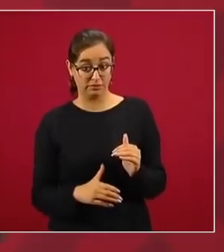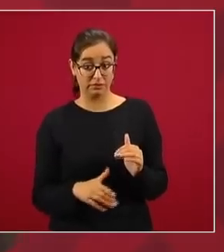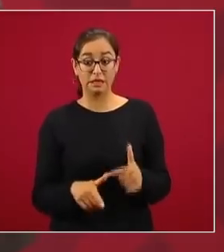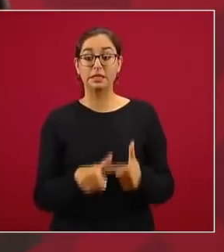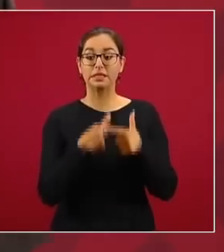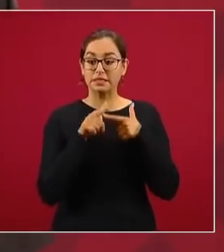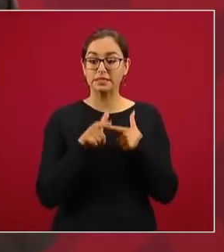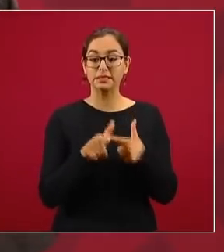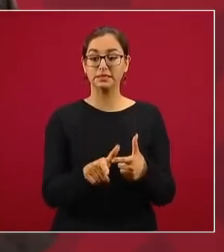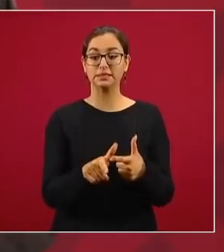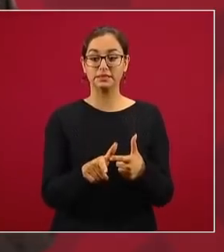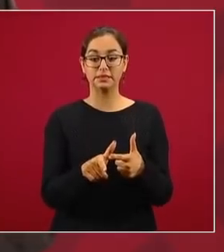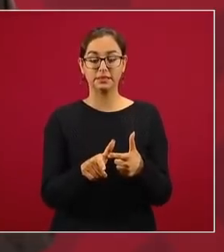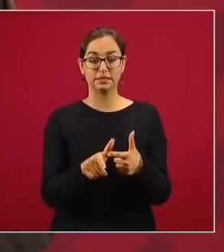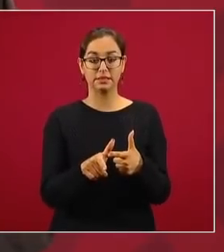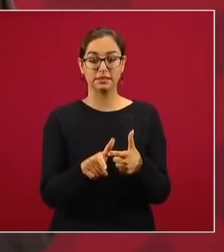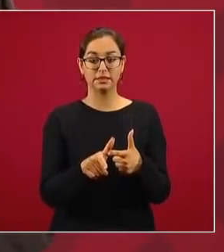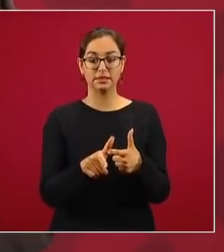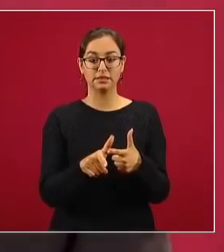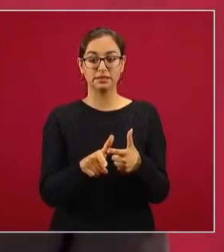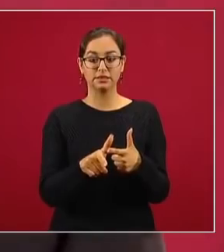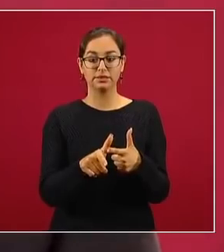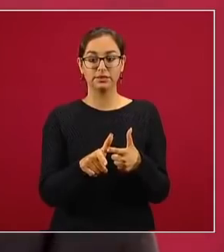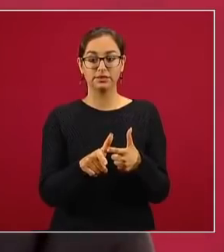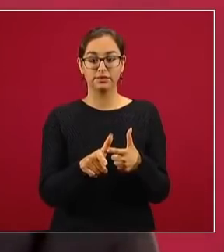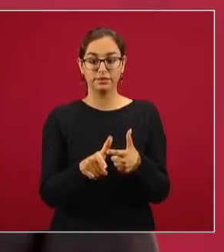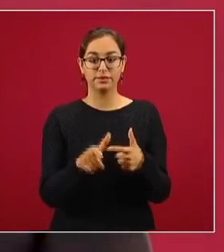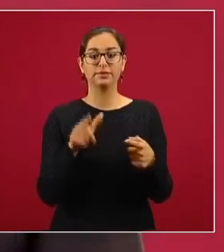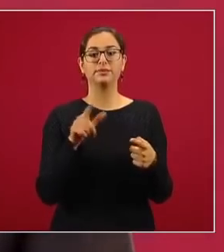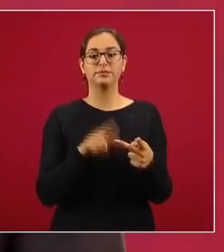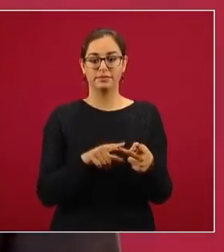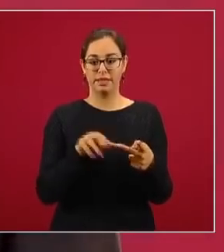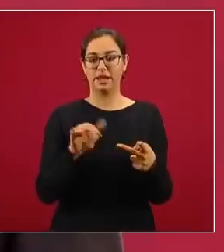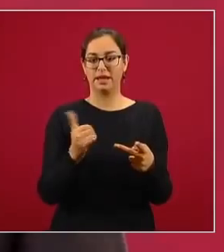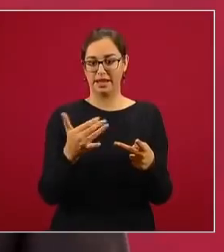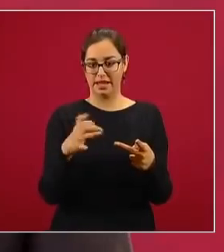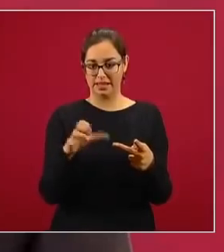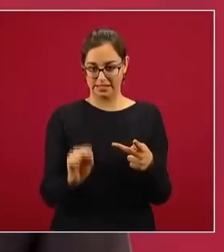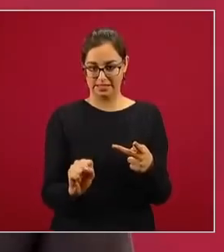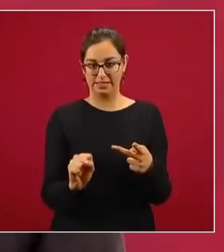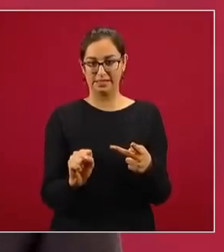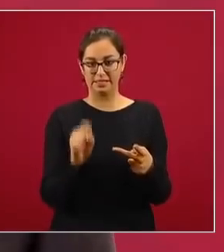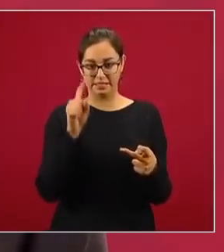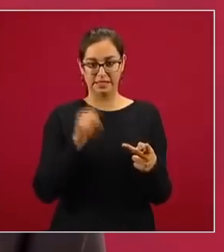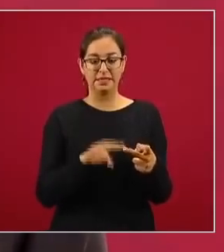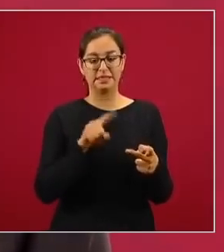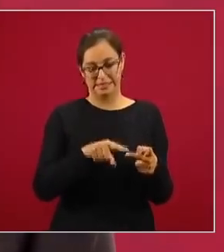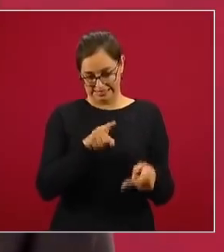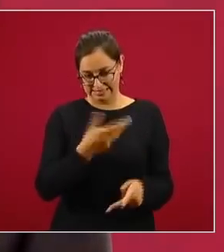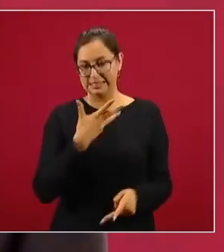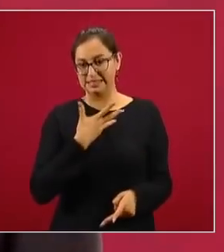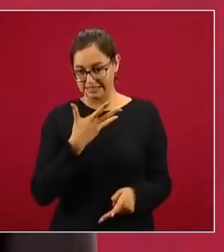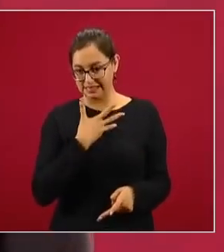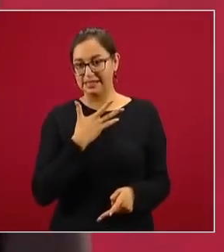Reyes, Baeza, que ese sí estuvo,